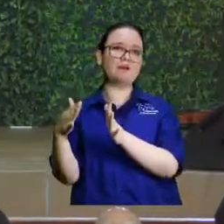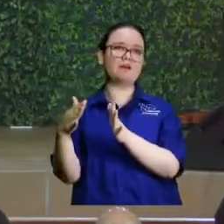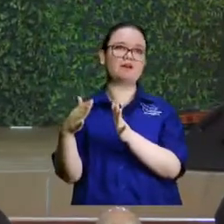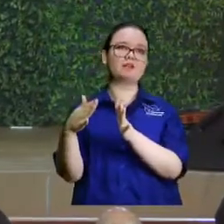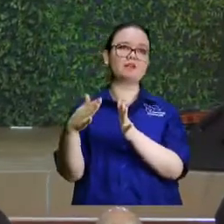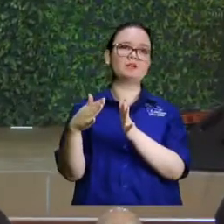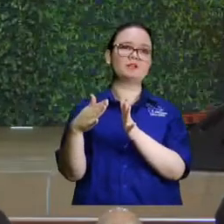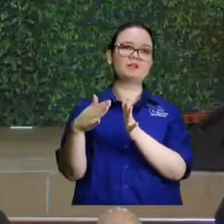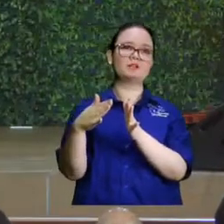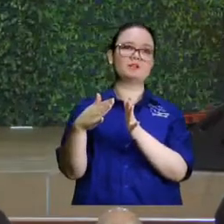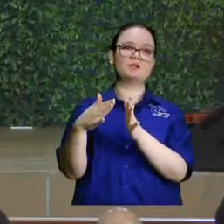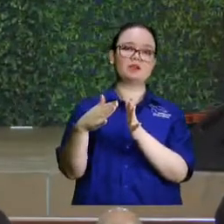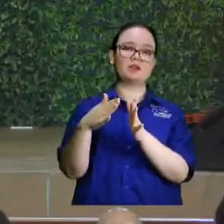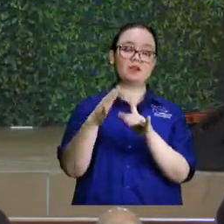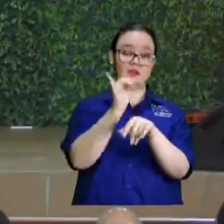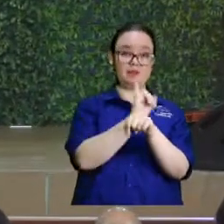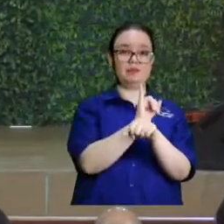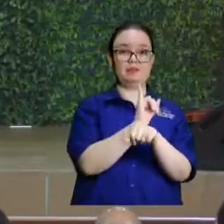viene antes de la preproclama.